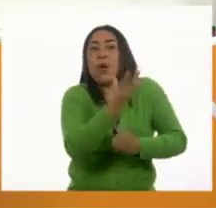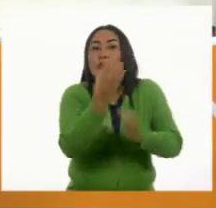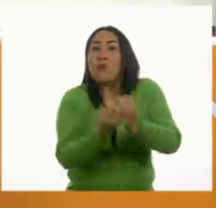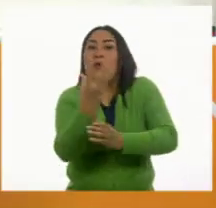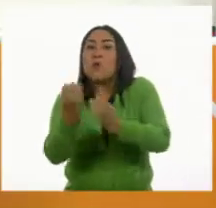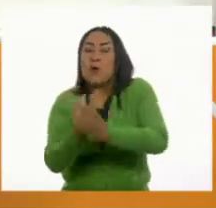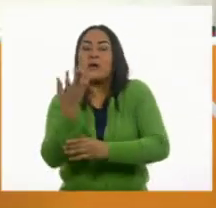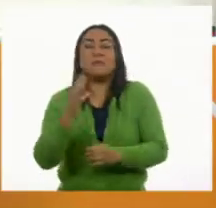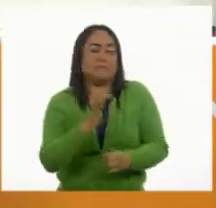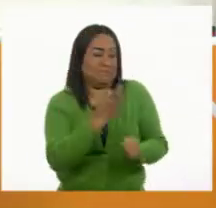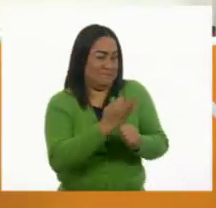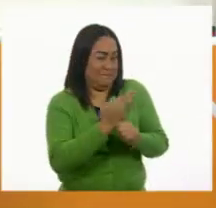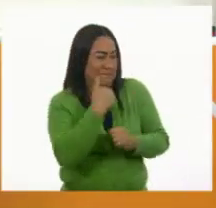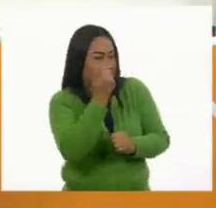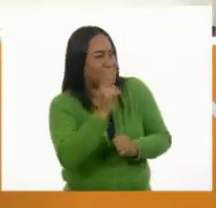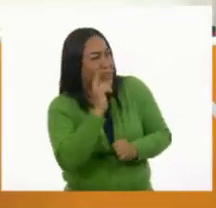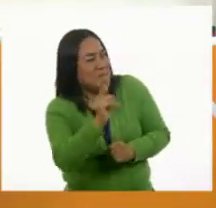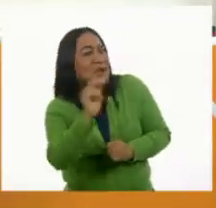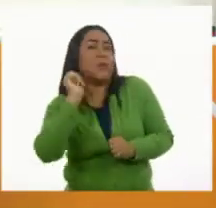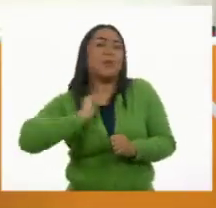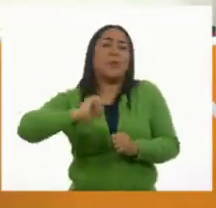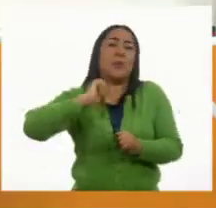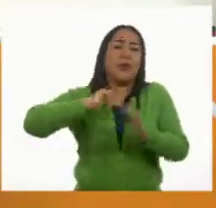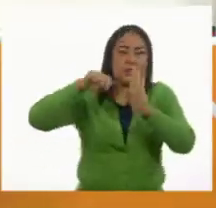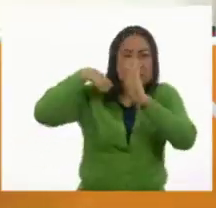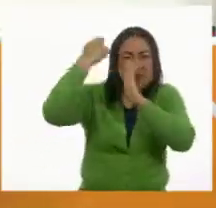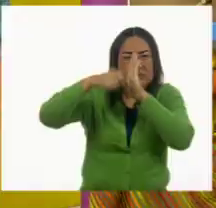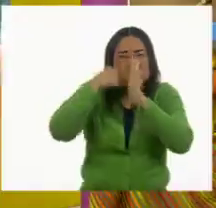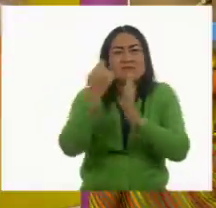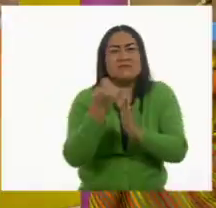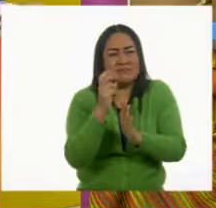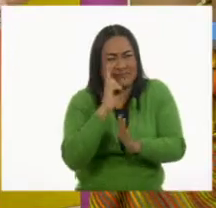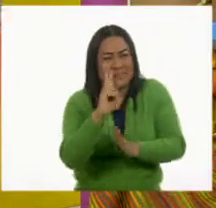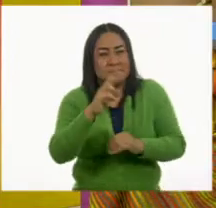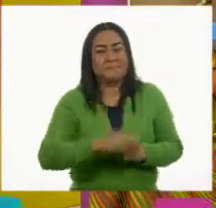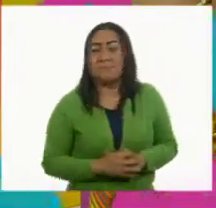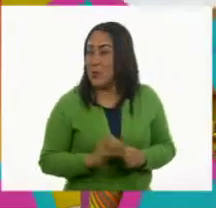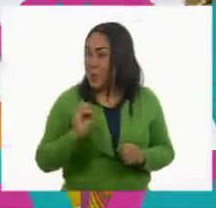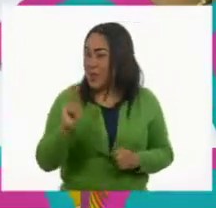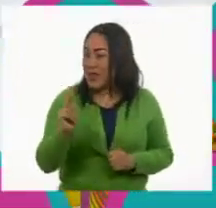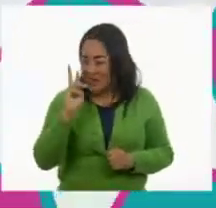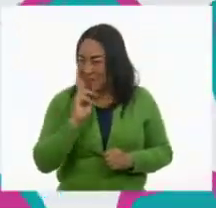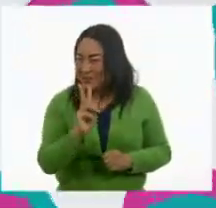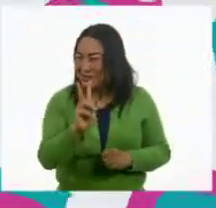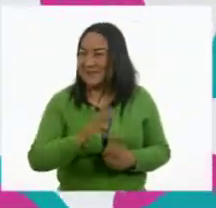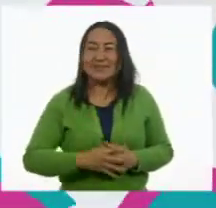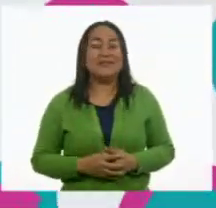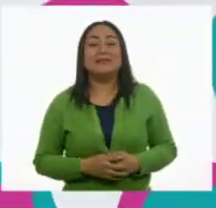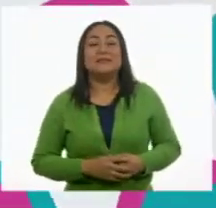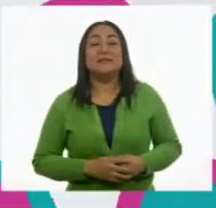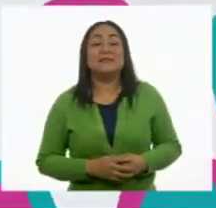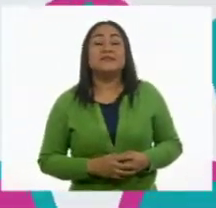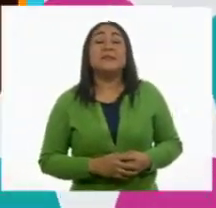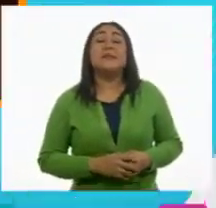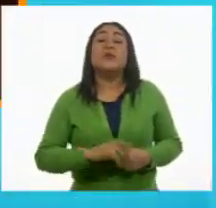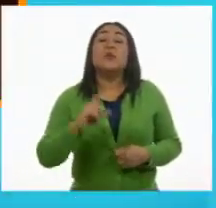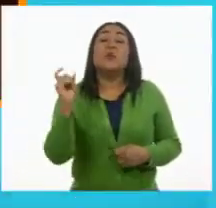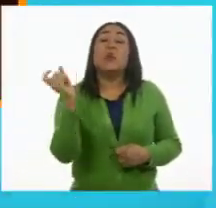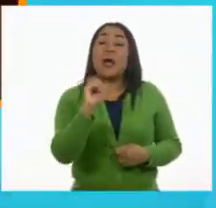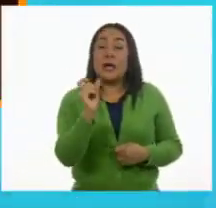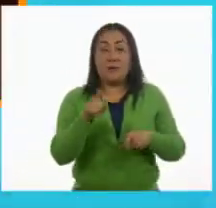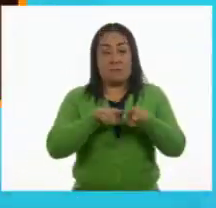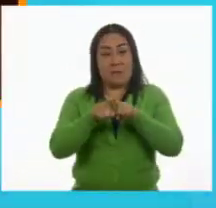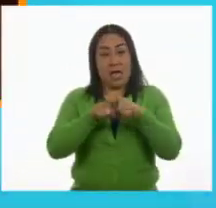te parece si vemos una cápsula de cómo era el cine en aquella época? Perfecto, vamos a verlo. Todo cambió cuando los